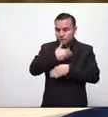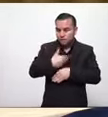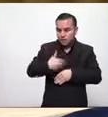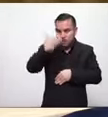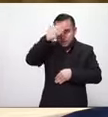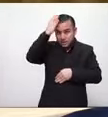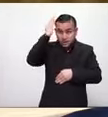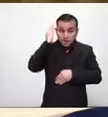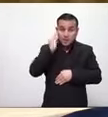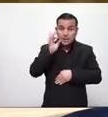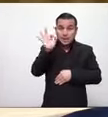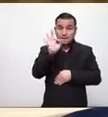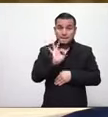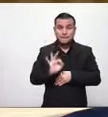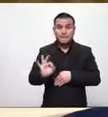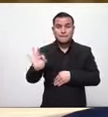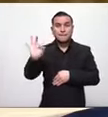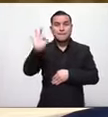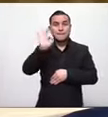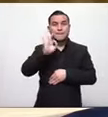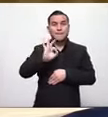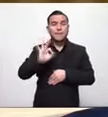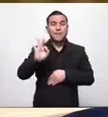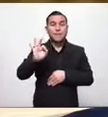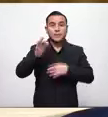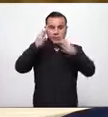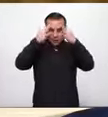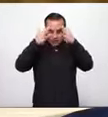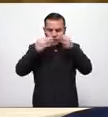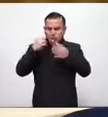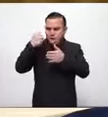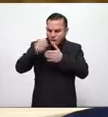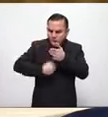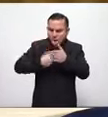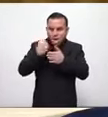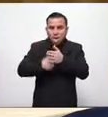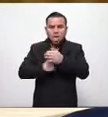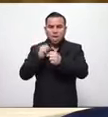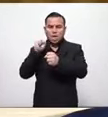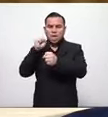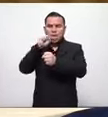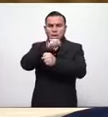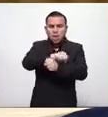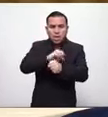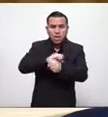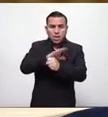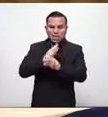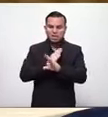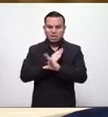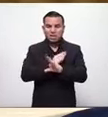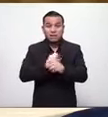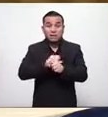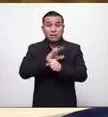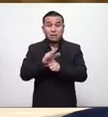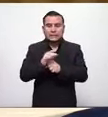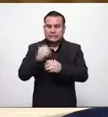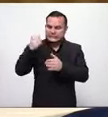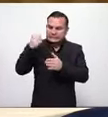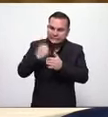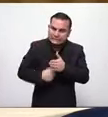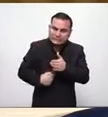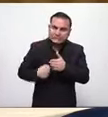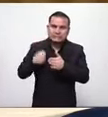diría yo con mayor decisión para enfrentar este problema y todos los obstáculos los ha ido